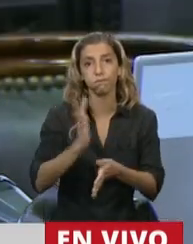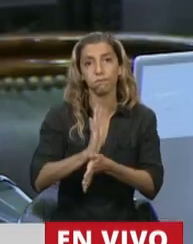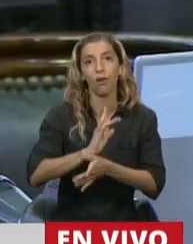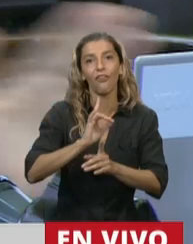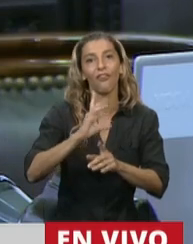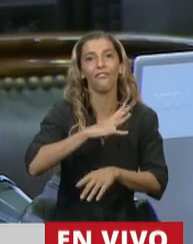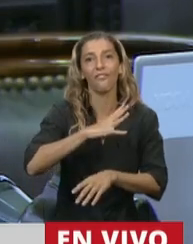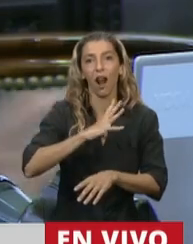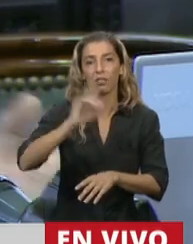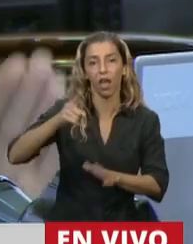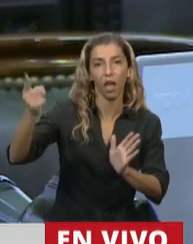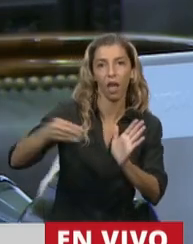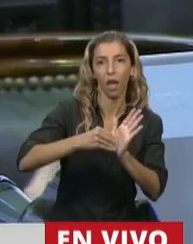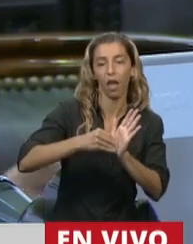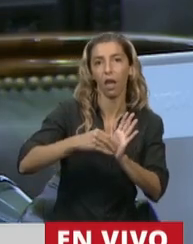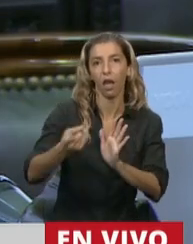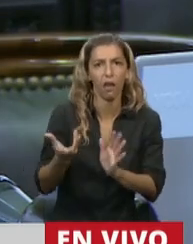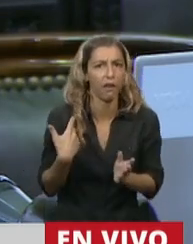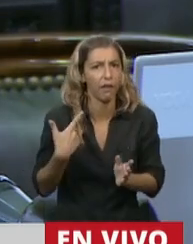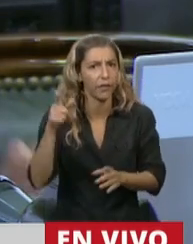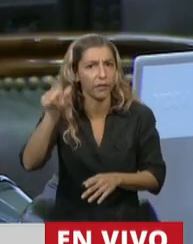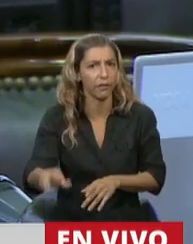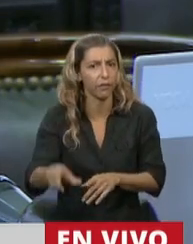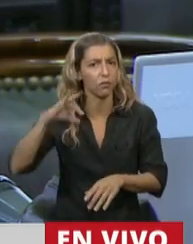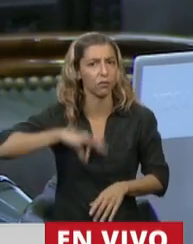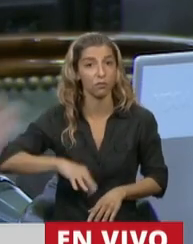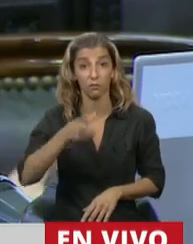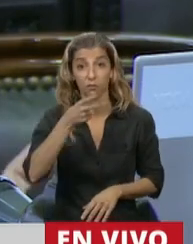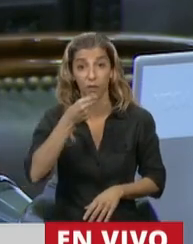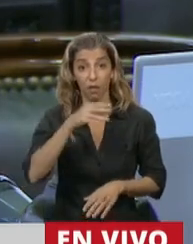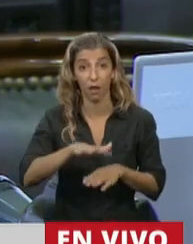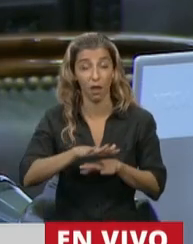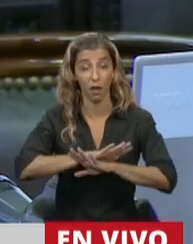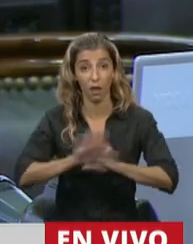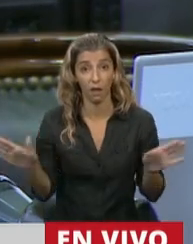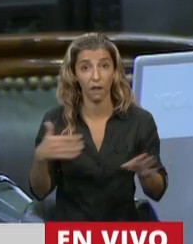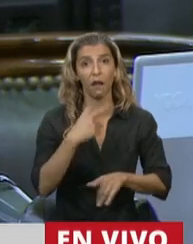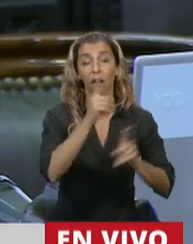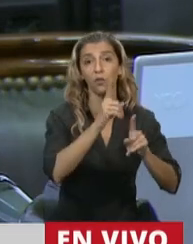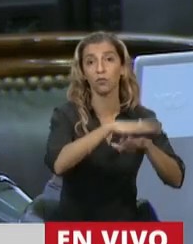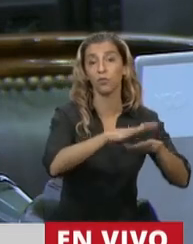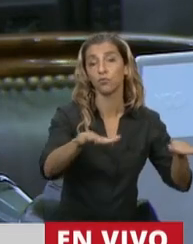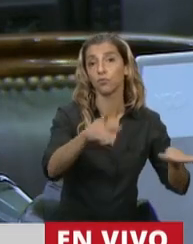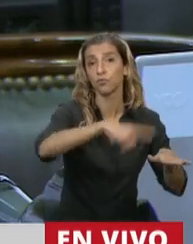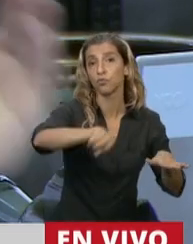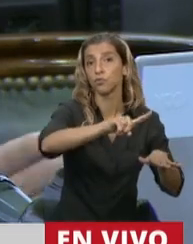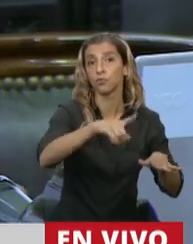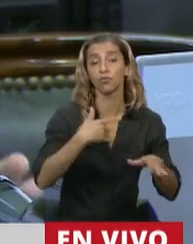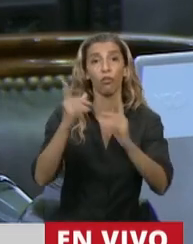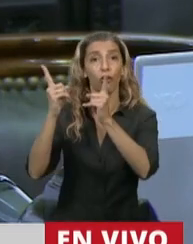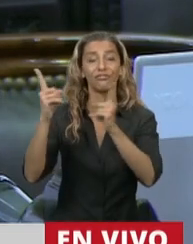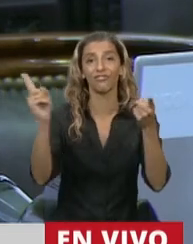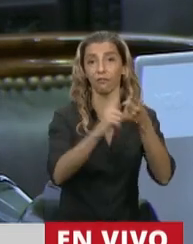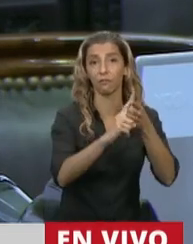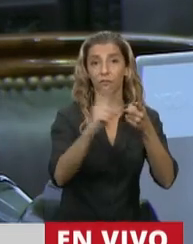no cobran nada, nada de nada. Hay pibas y pibes que no tienen docentes porque no han sido nombrados. Entonces, hay un